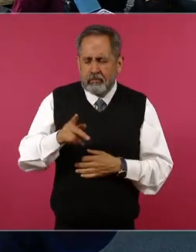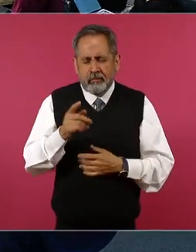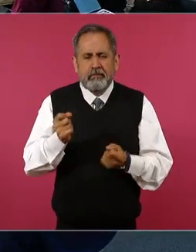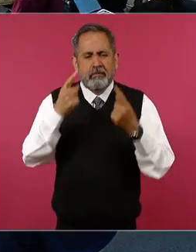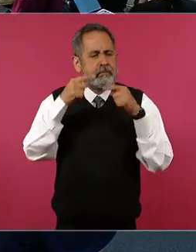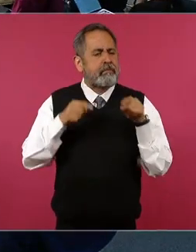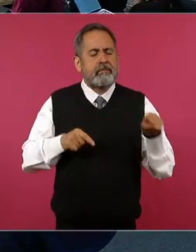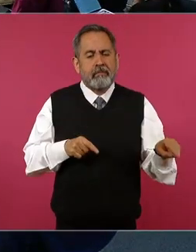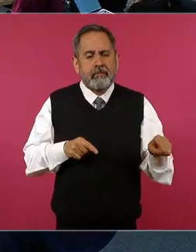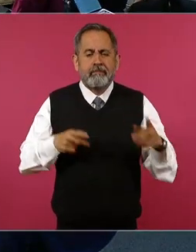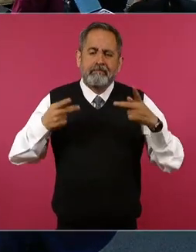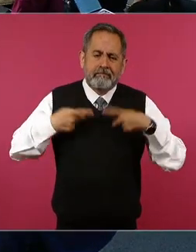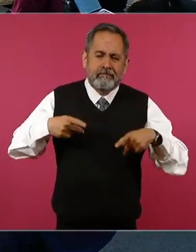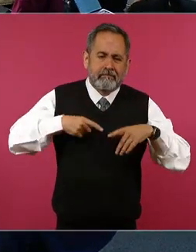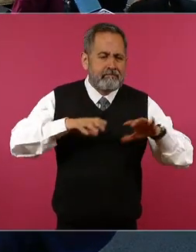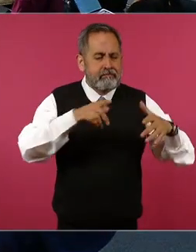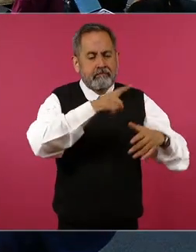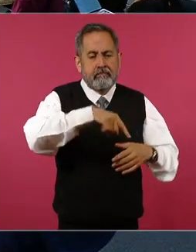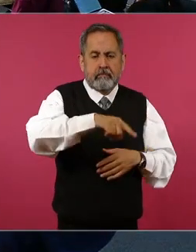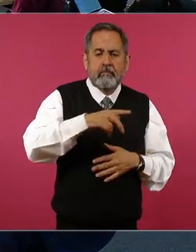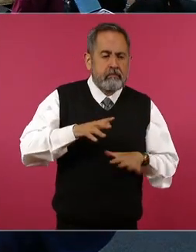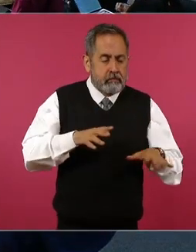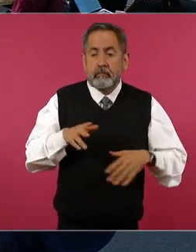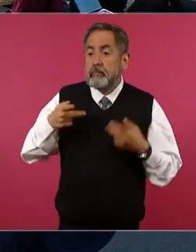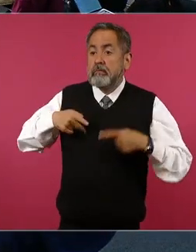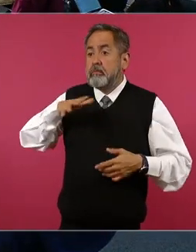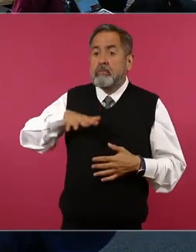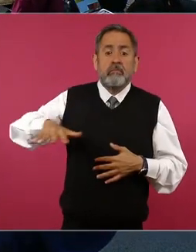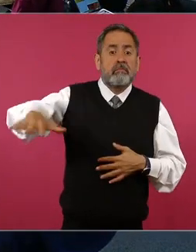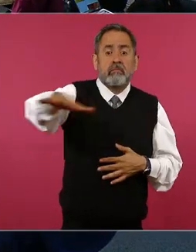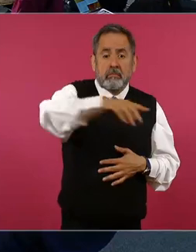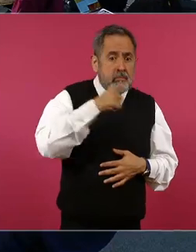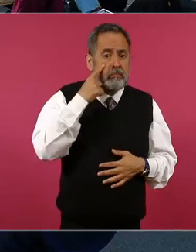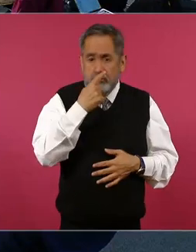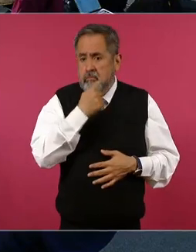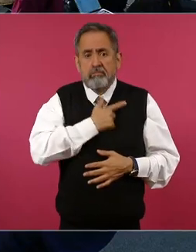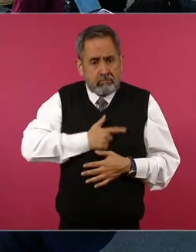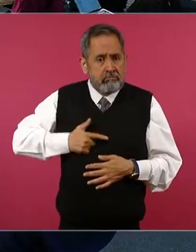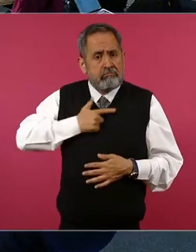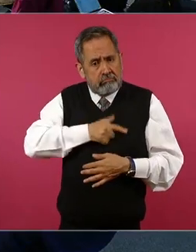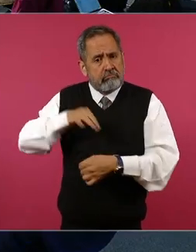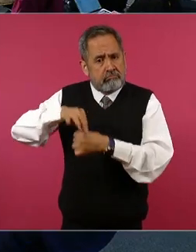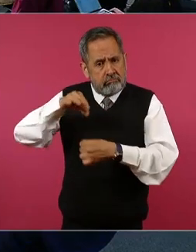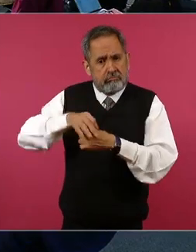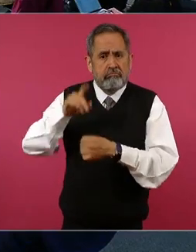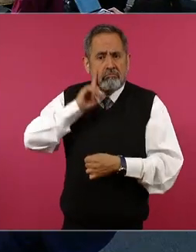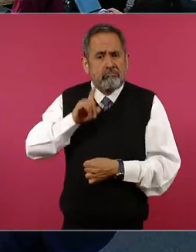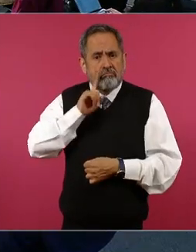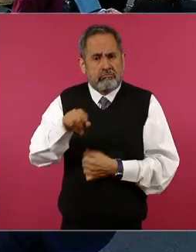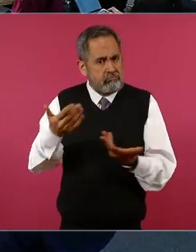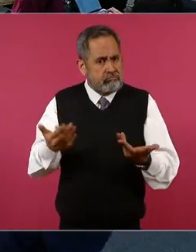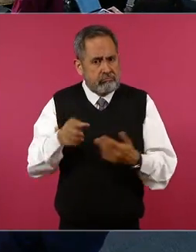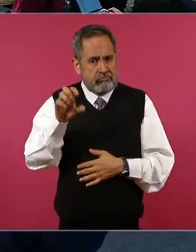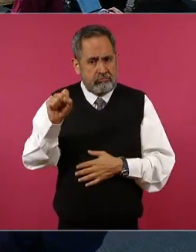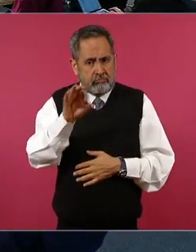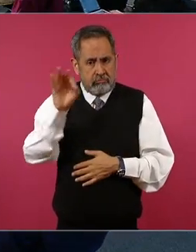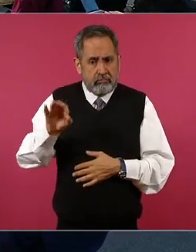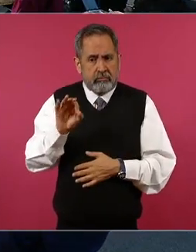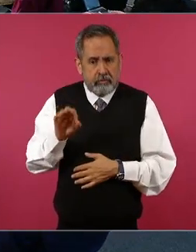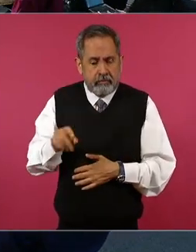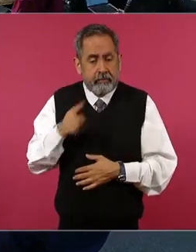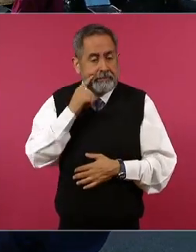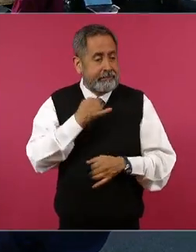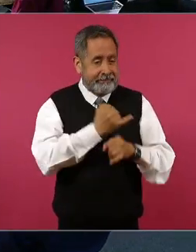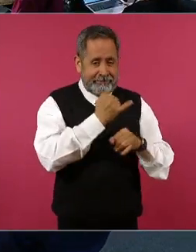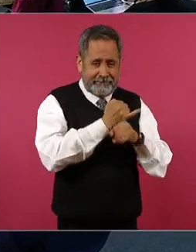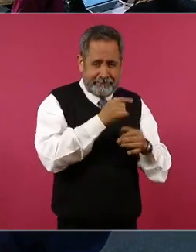llama la atención es de que la gente del pueblo le gusta vota por una mujer 60% pero vienen las redes